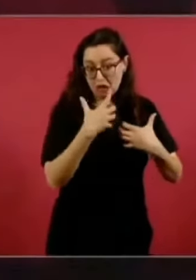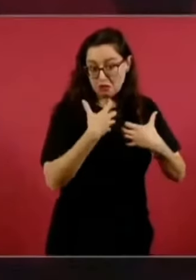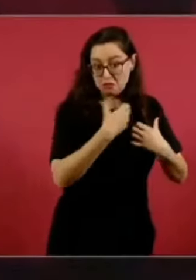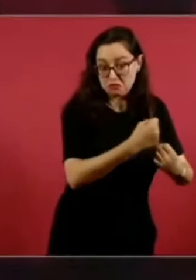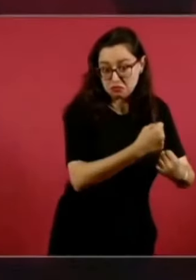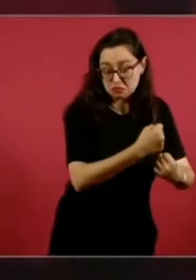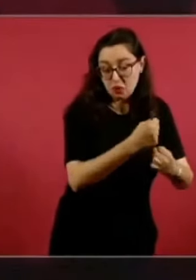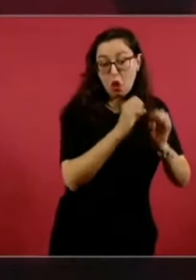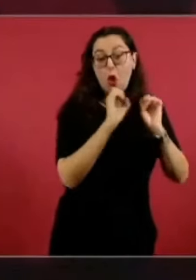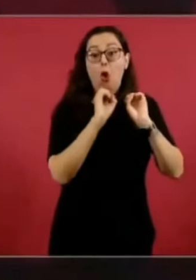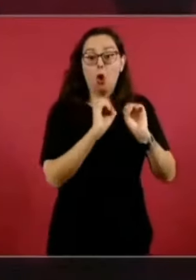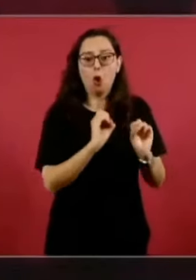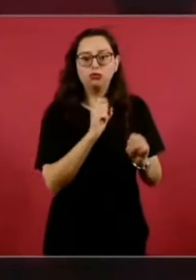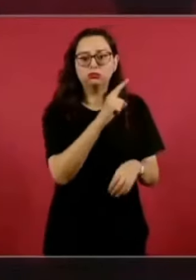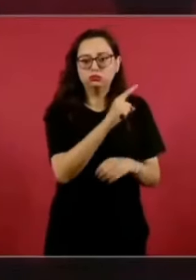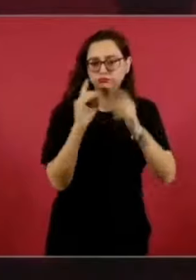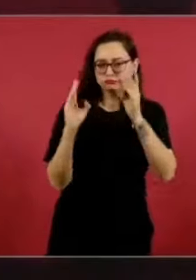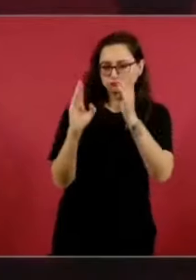de Estados Unidos,